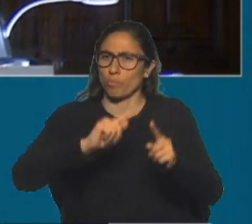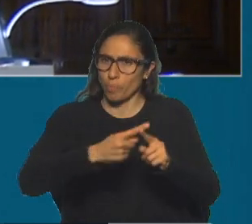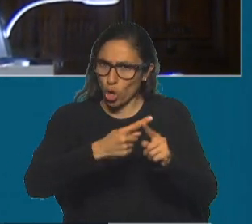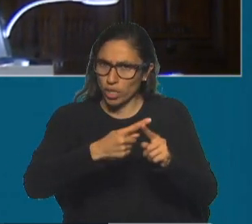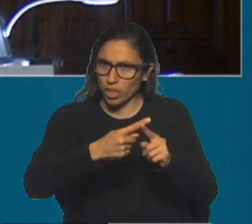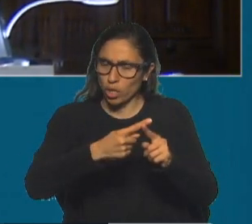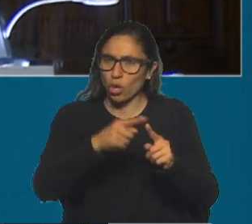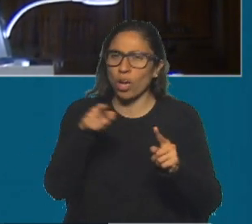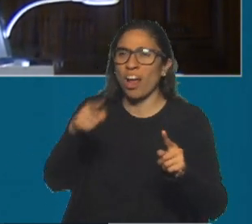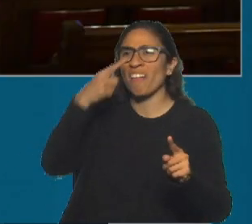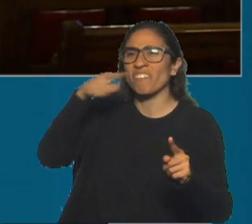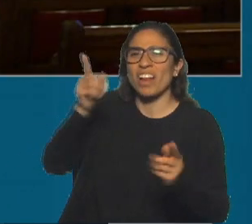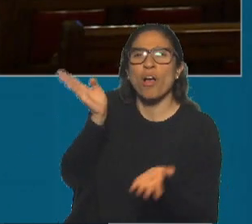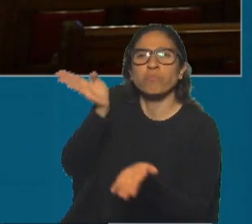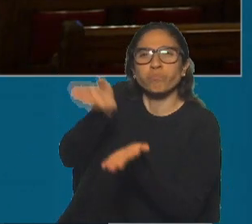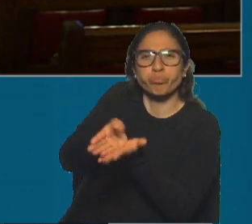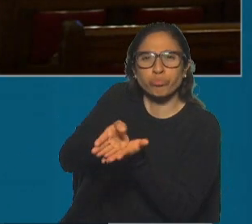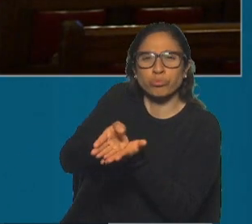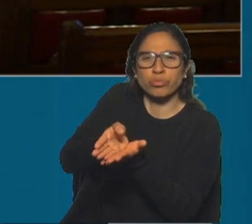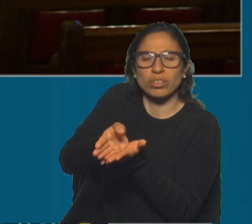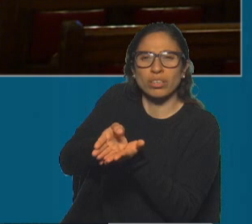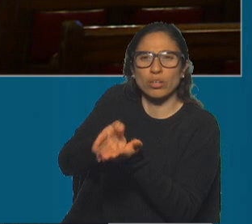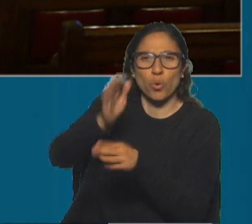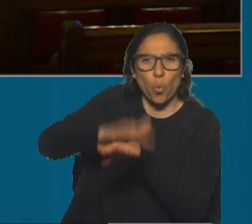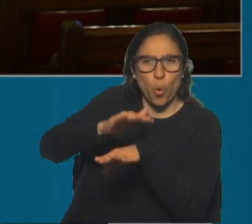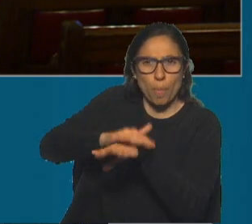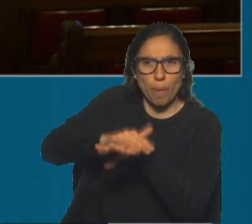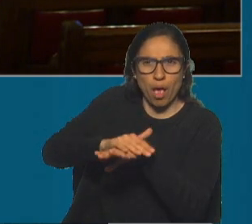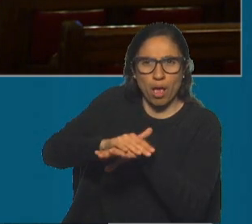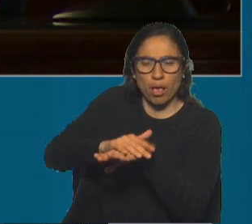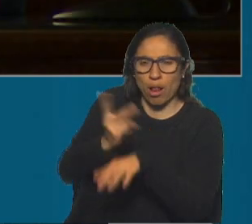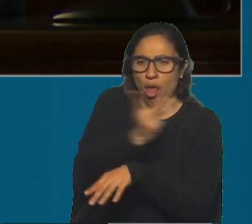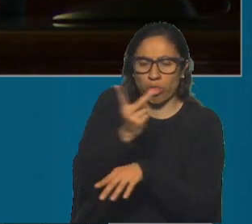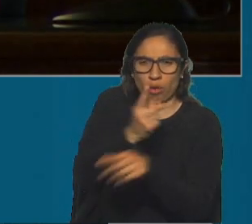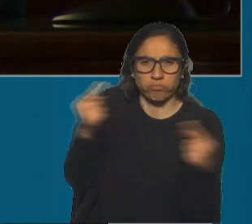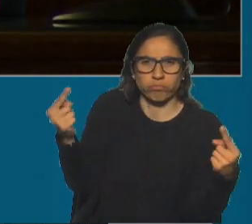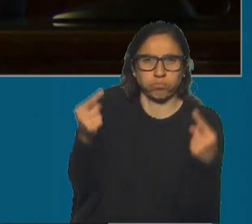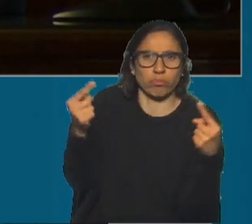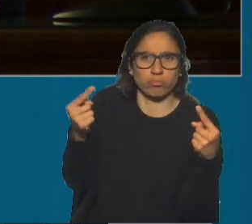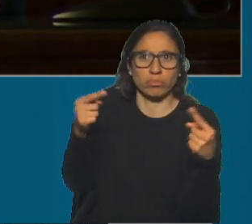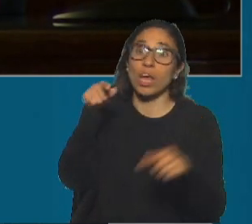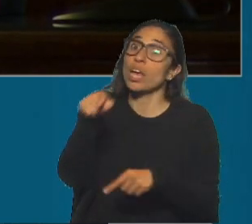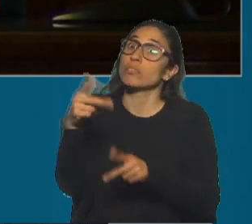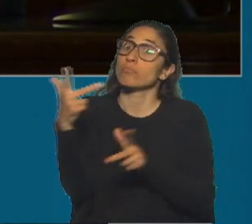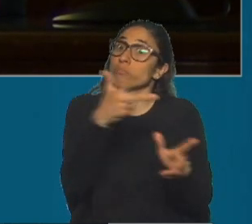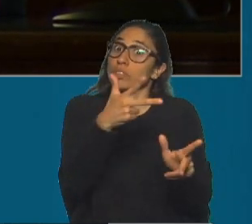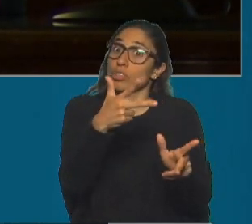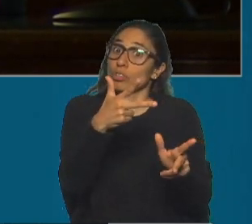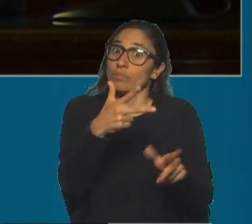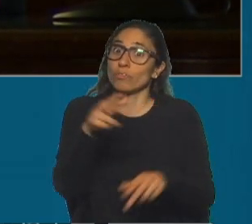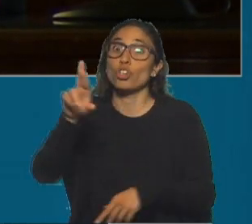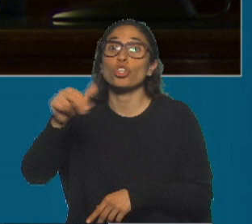terminó imputando como causal de juicio político, que no hay correlación entre una cosa y la otra. En el caso de